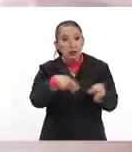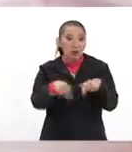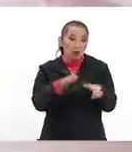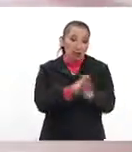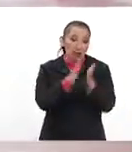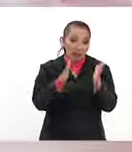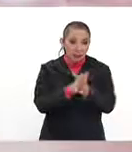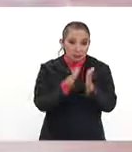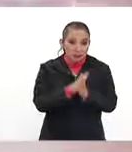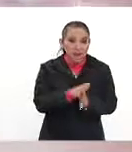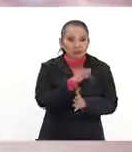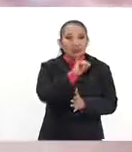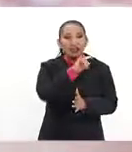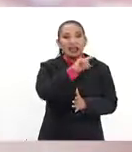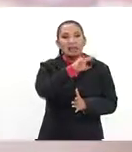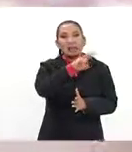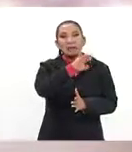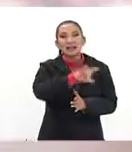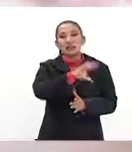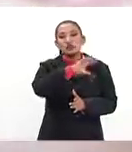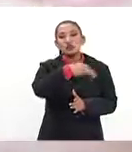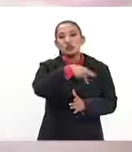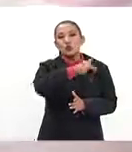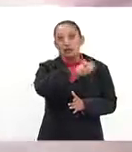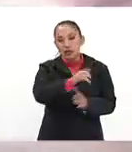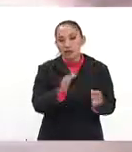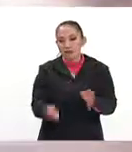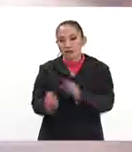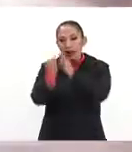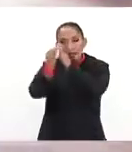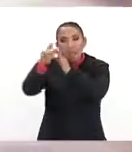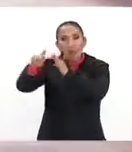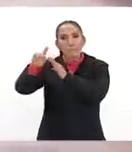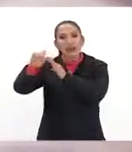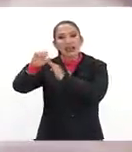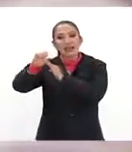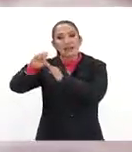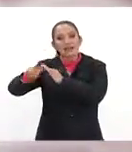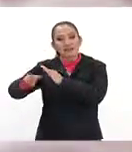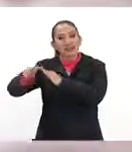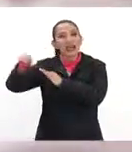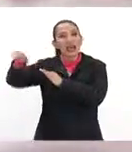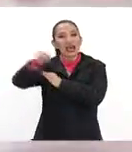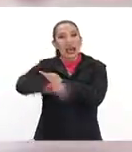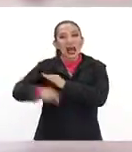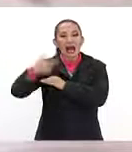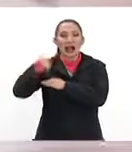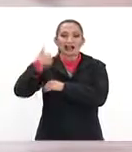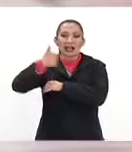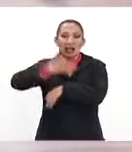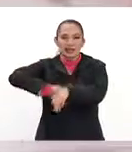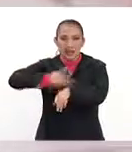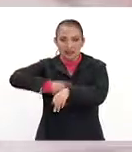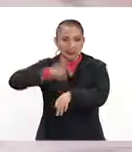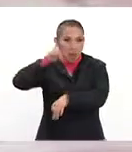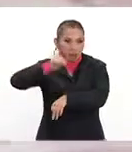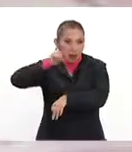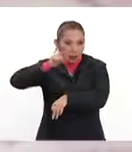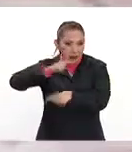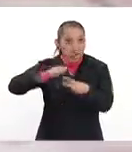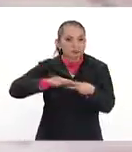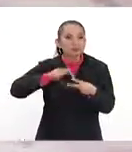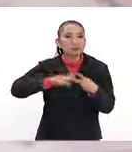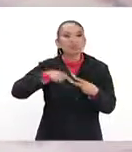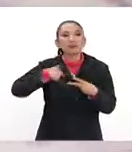participación. Irving Chucky Lozano se estará enfrentando con el PSV Indominal Fluminense a las 18 horas. El día de mañana